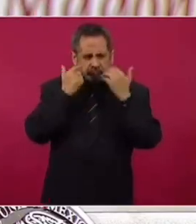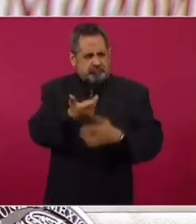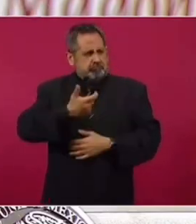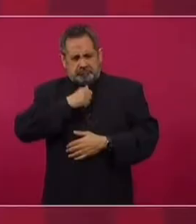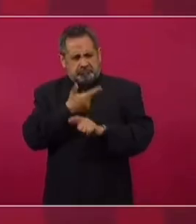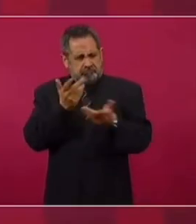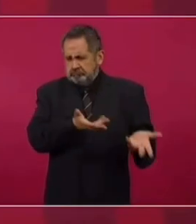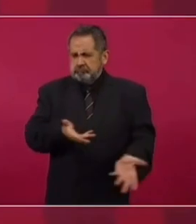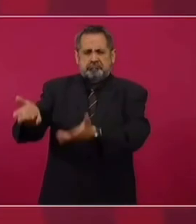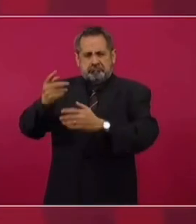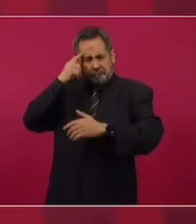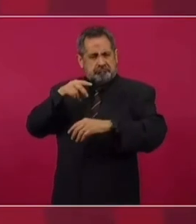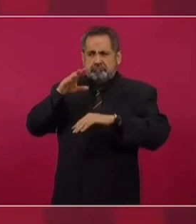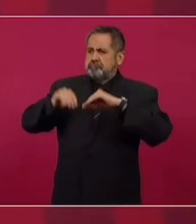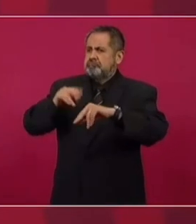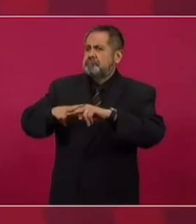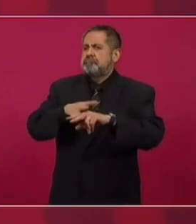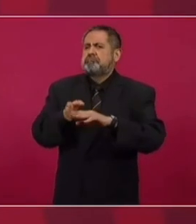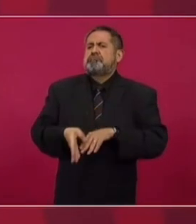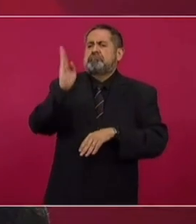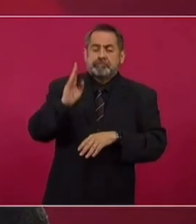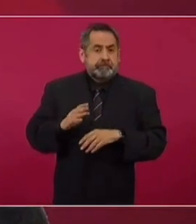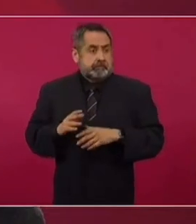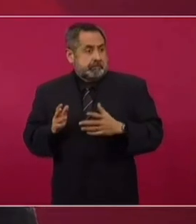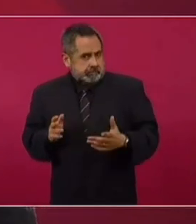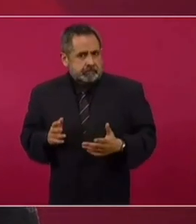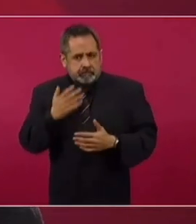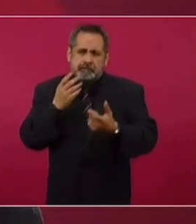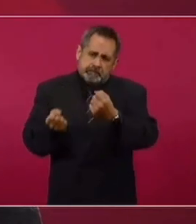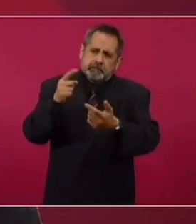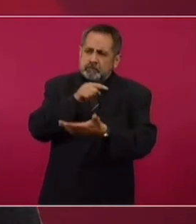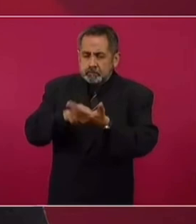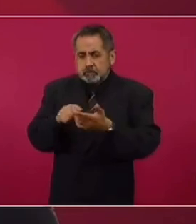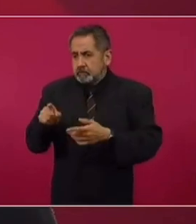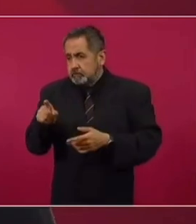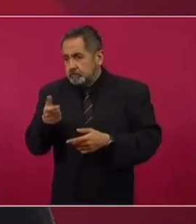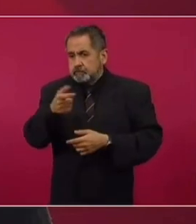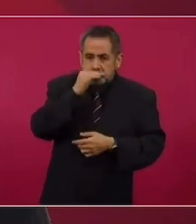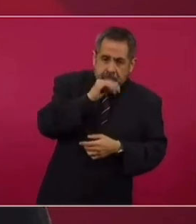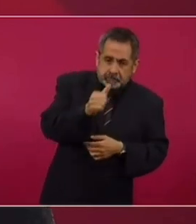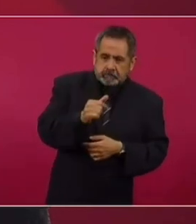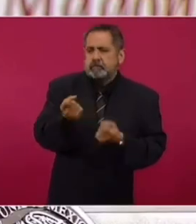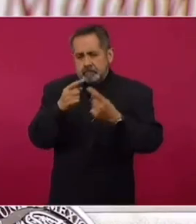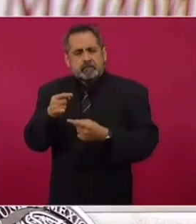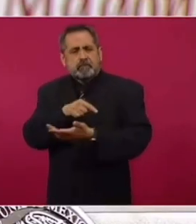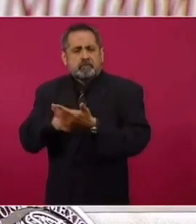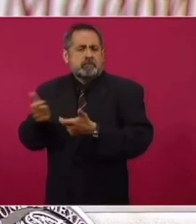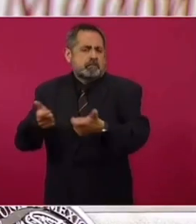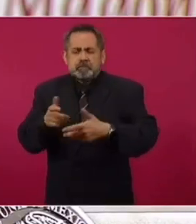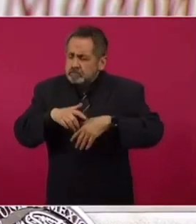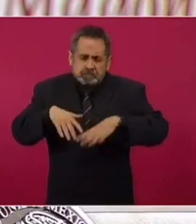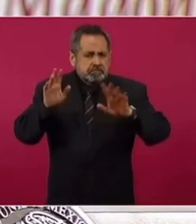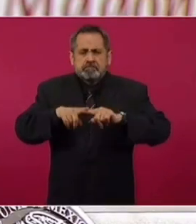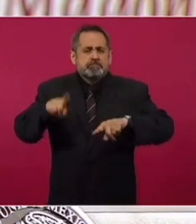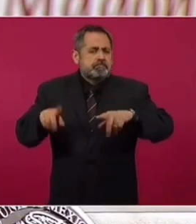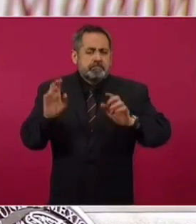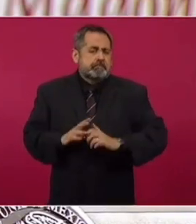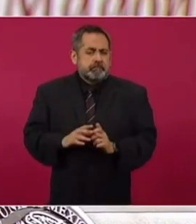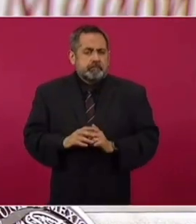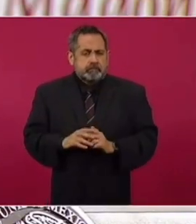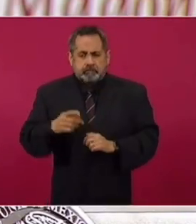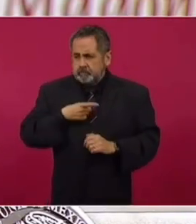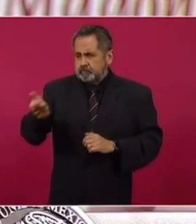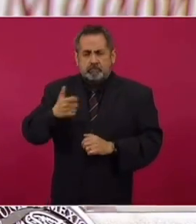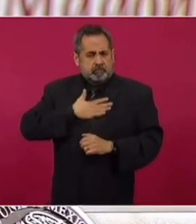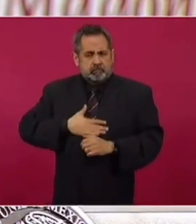quiero que me paguen, estoy de acuerdo con que el trazo pase por allí. Bueno, pues habrá algunos lugares donde no nos cueste o no le cueste al gobierno federal de derecho de vía. Otros que